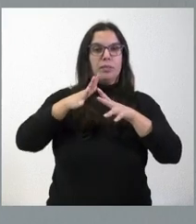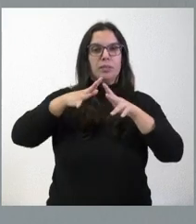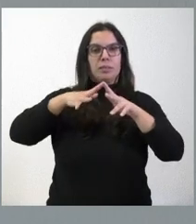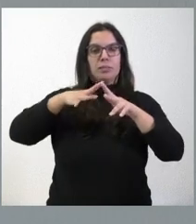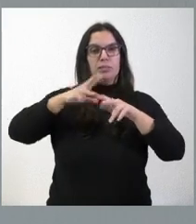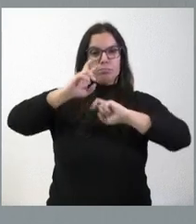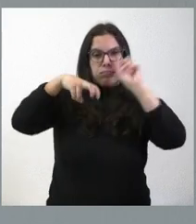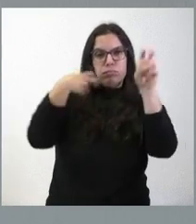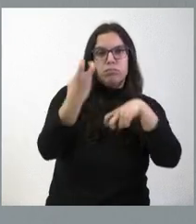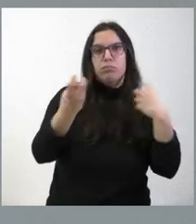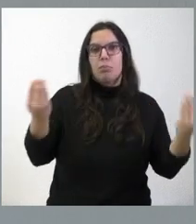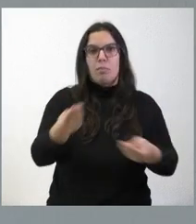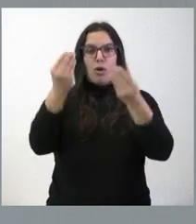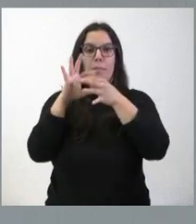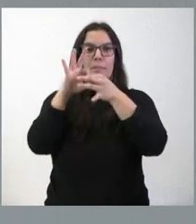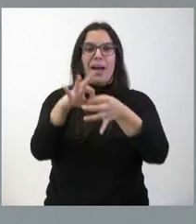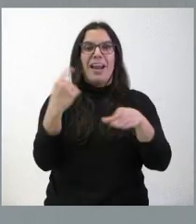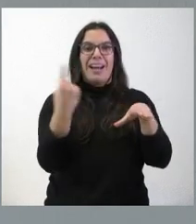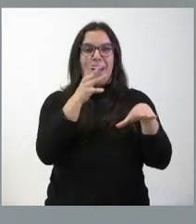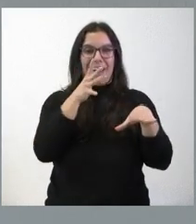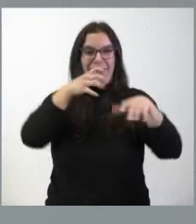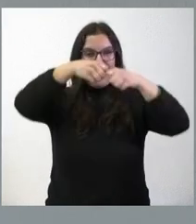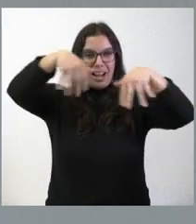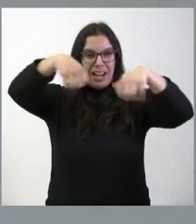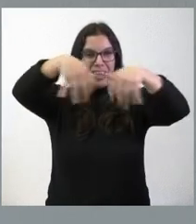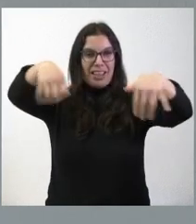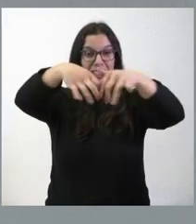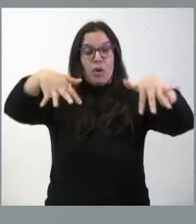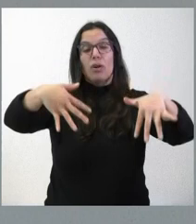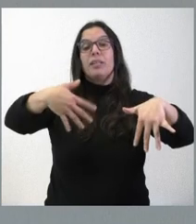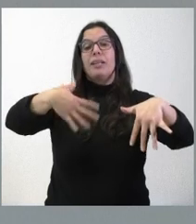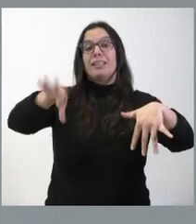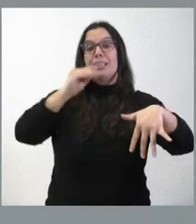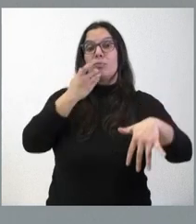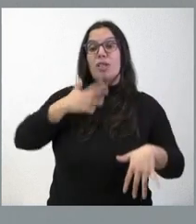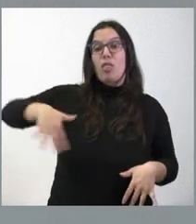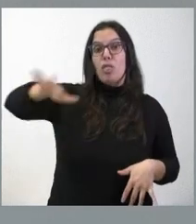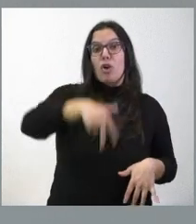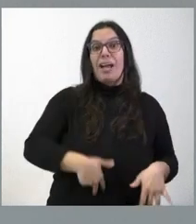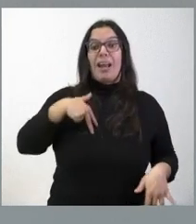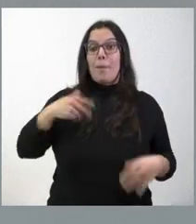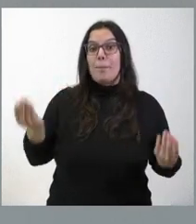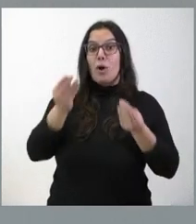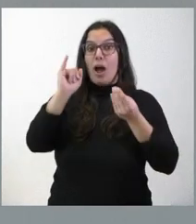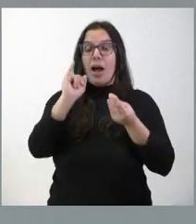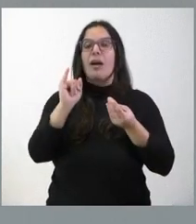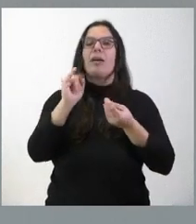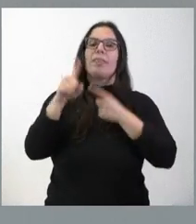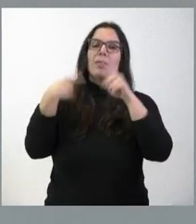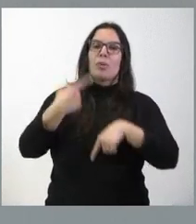relación con el regadío, en el entendimiento de que en aquellos sitios donde el regadío se generaliza y se mejora, la capacidad